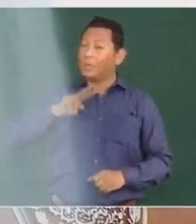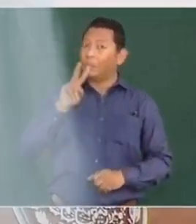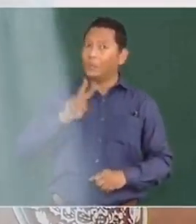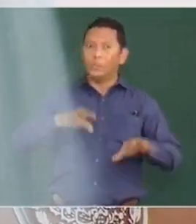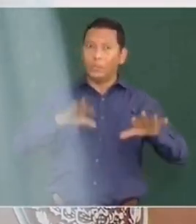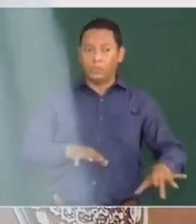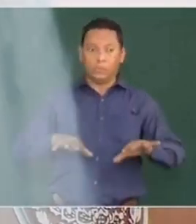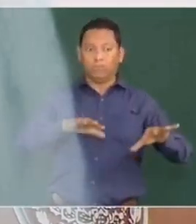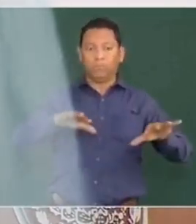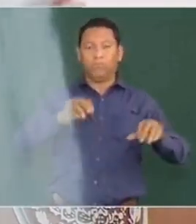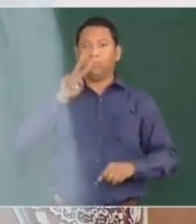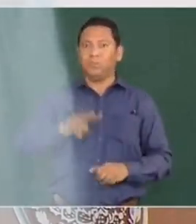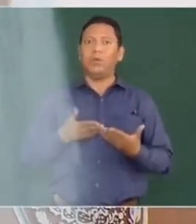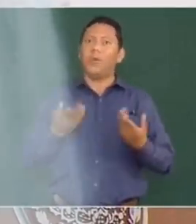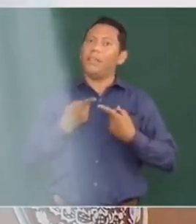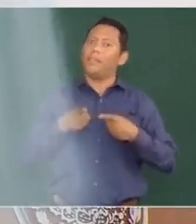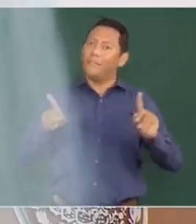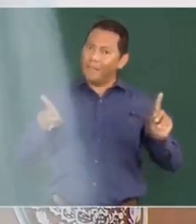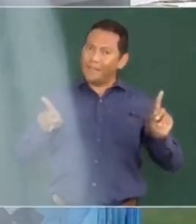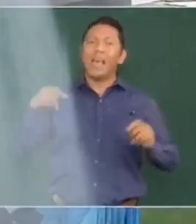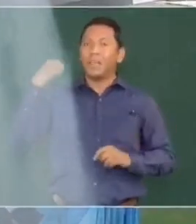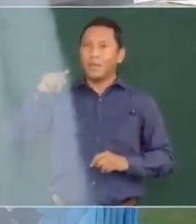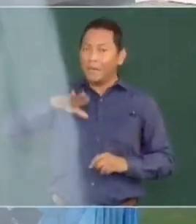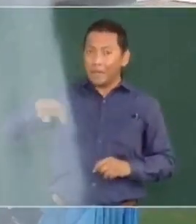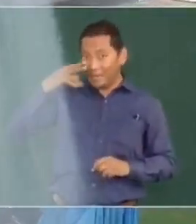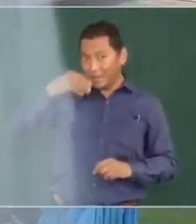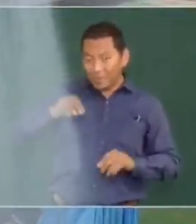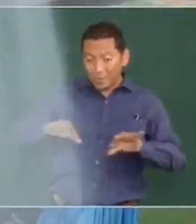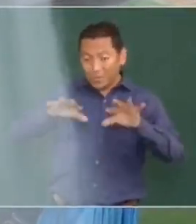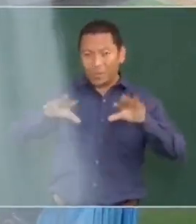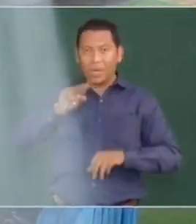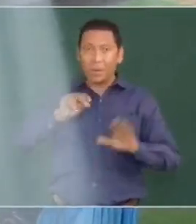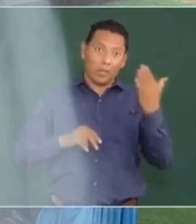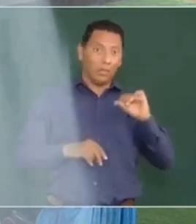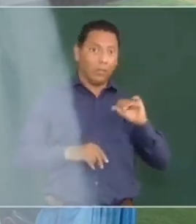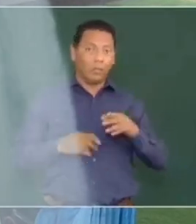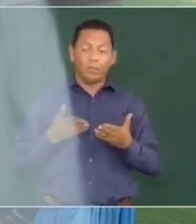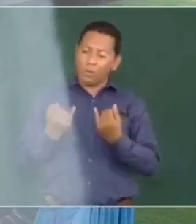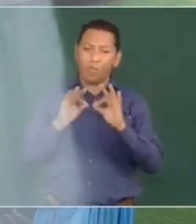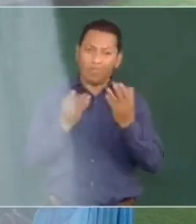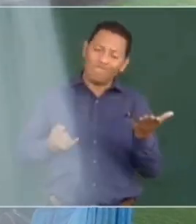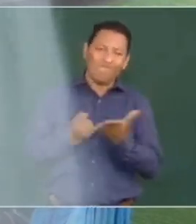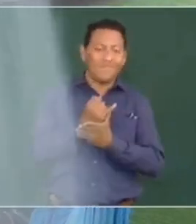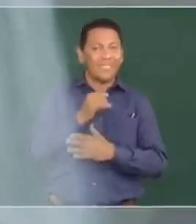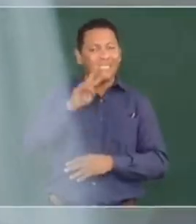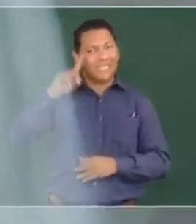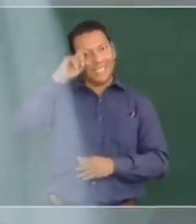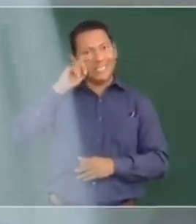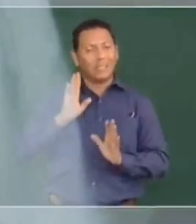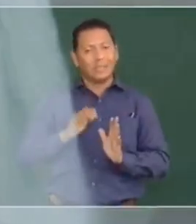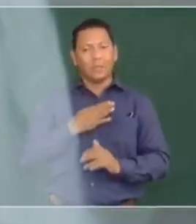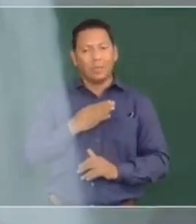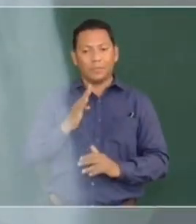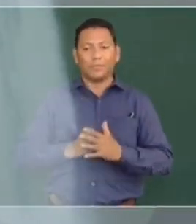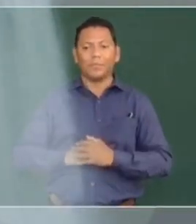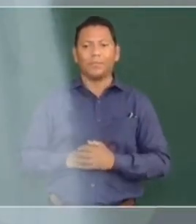fue la diferencia ahora, de que no se inundó Villahermosa, como en aquella ocasión, también tuvimos que tomar una decisión muy difícil. Bueno,